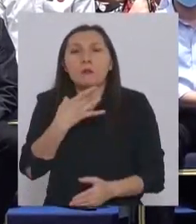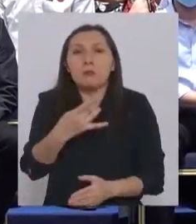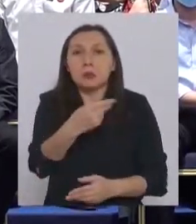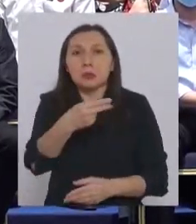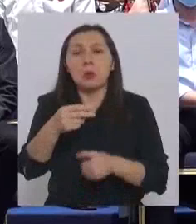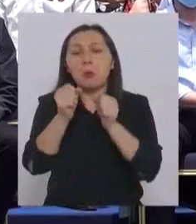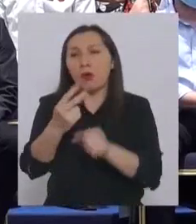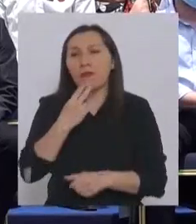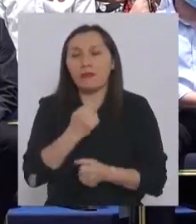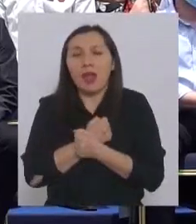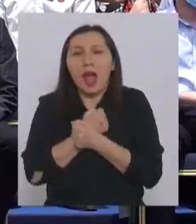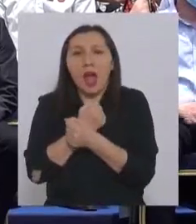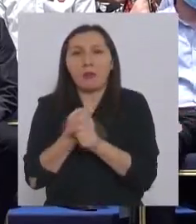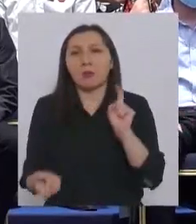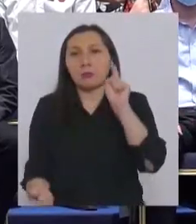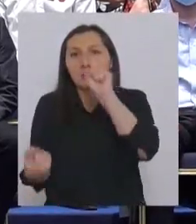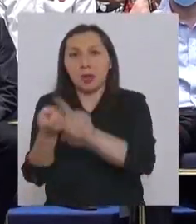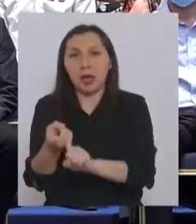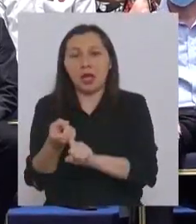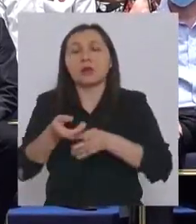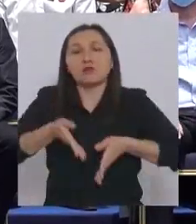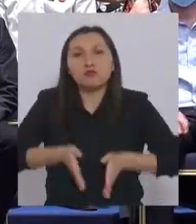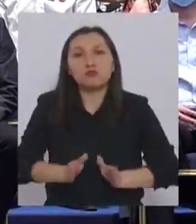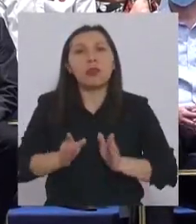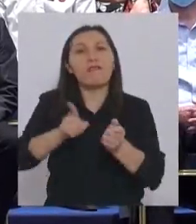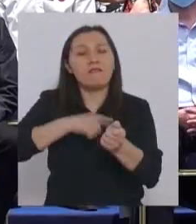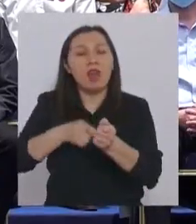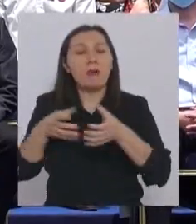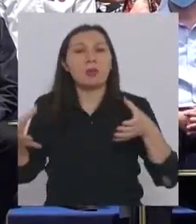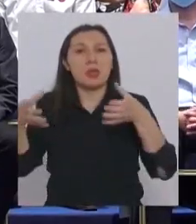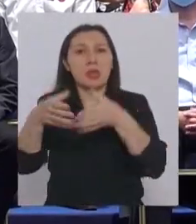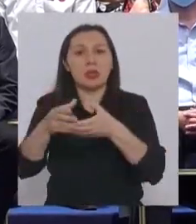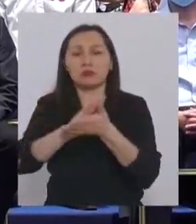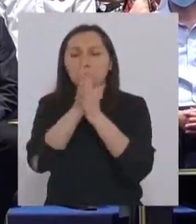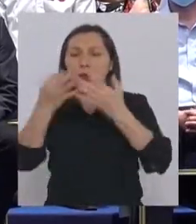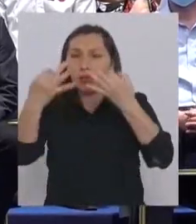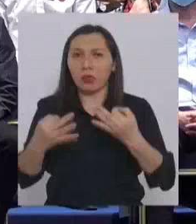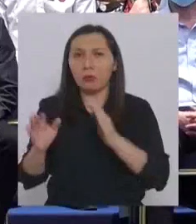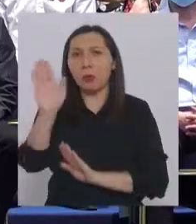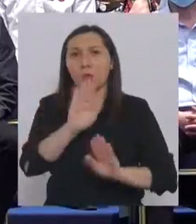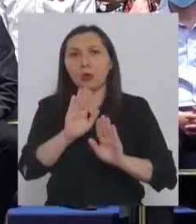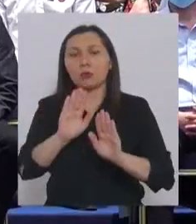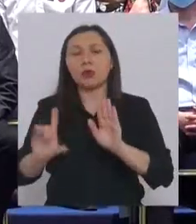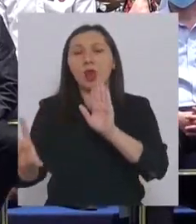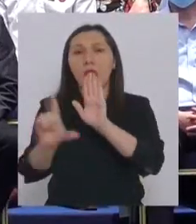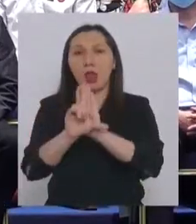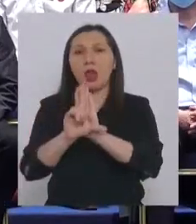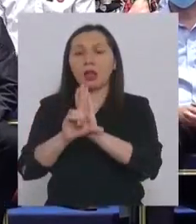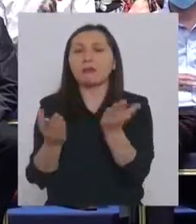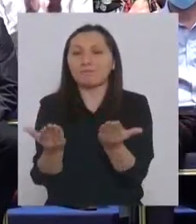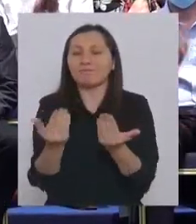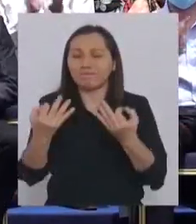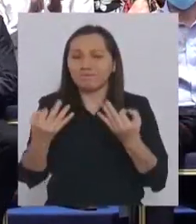vivir el amor, contraer matrimonio y formar familia con toda la dignidad y protección legal que sin duda necesitan